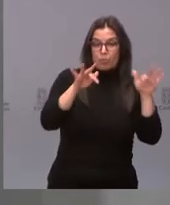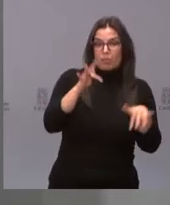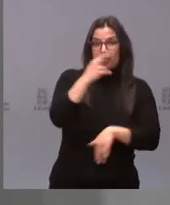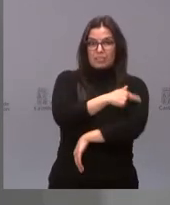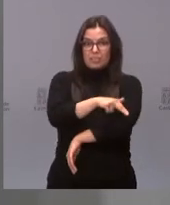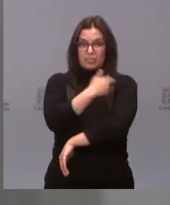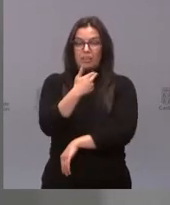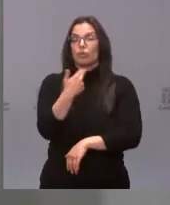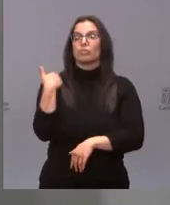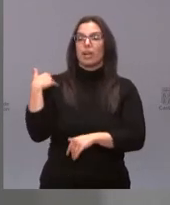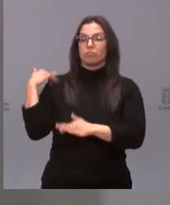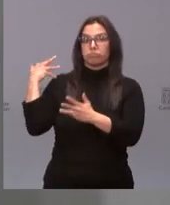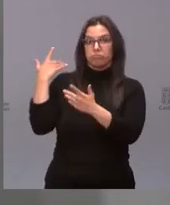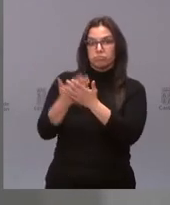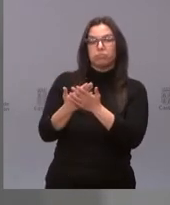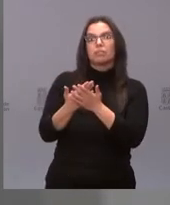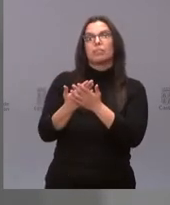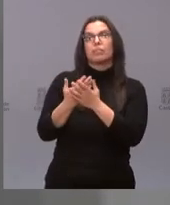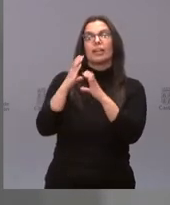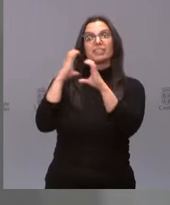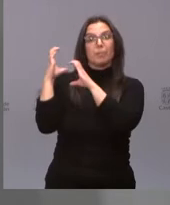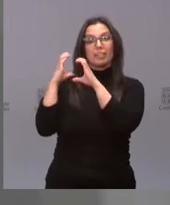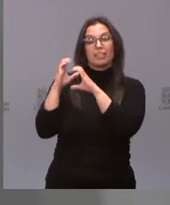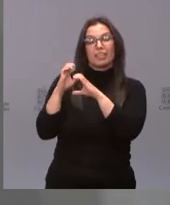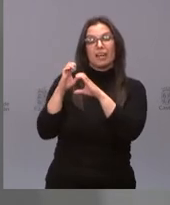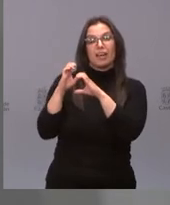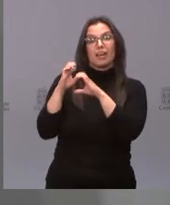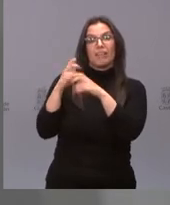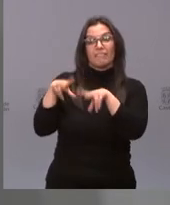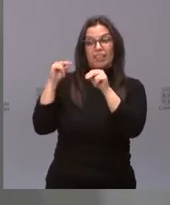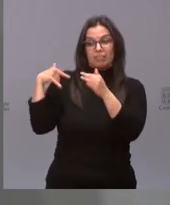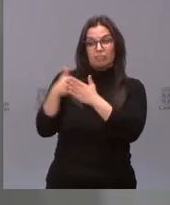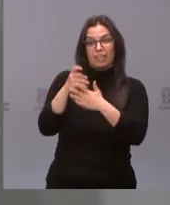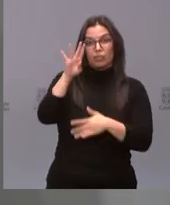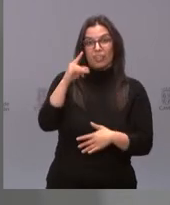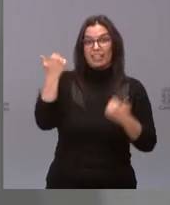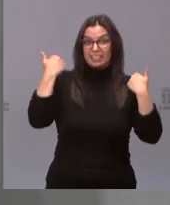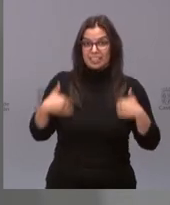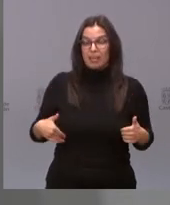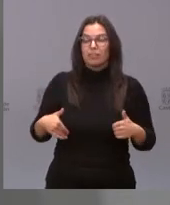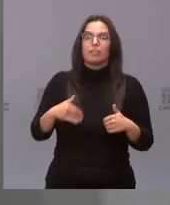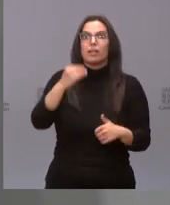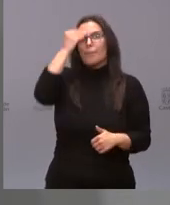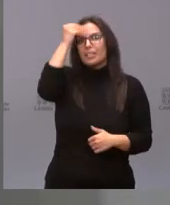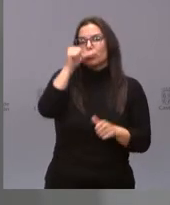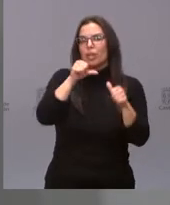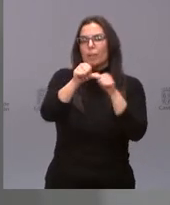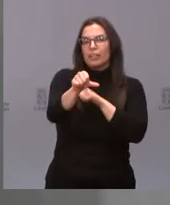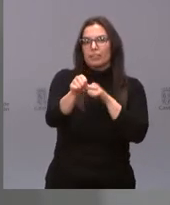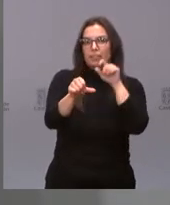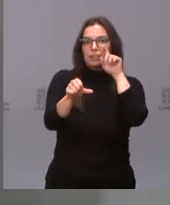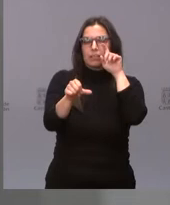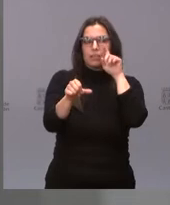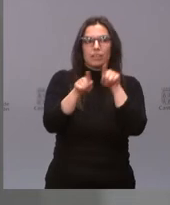pasado ya 14 días desde el fin de semana, desde el fin de la Semana Santa, no esperamos que se produzca, como he dicho al